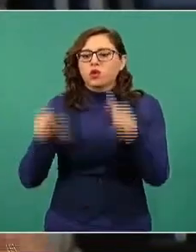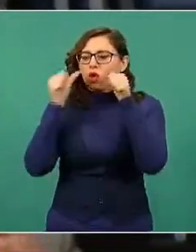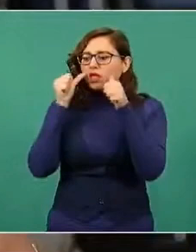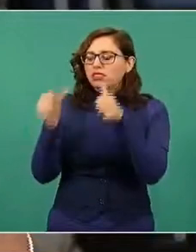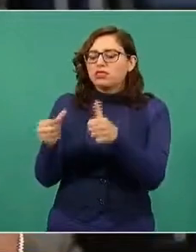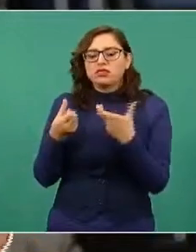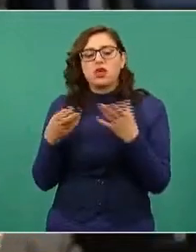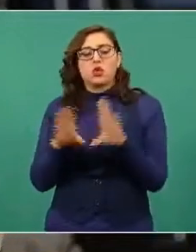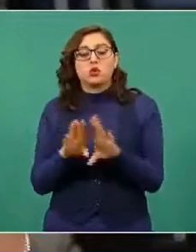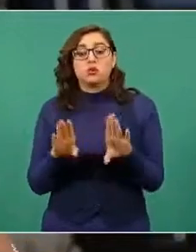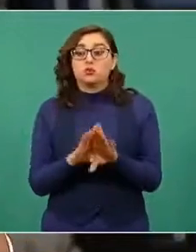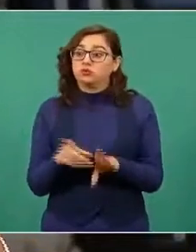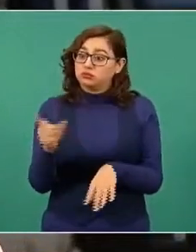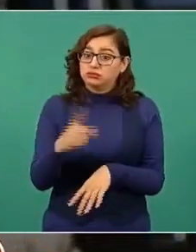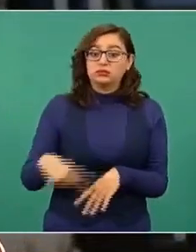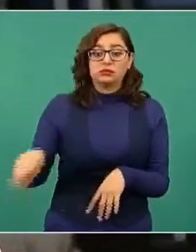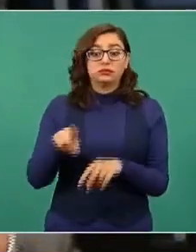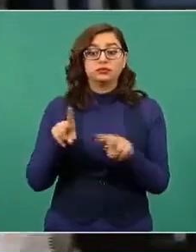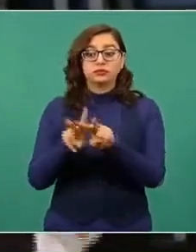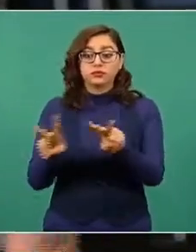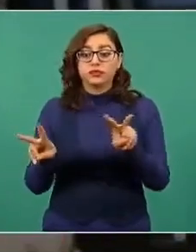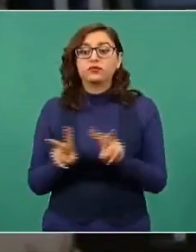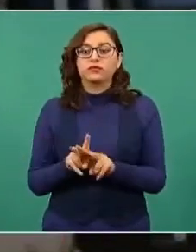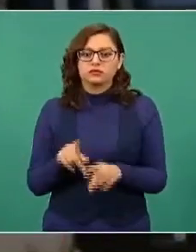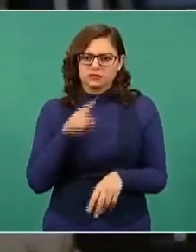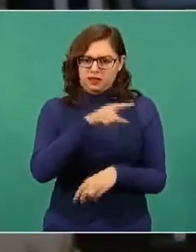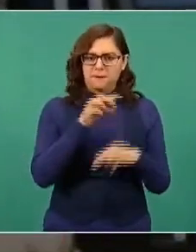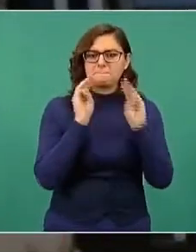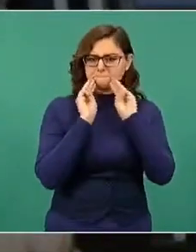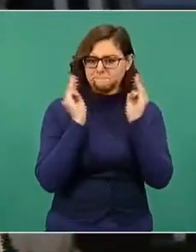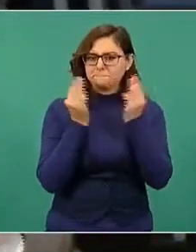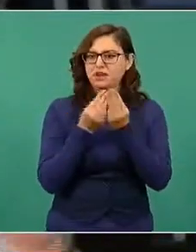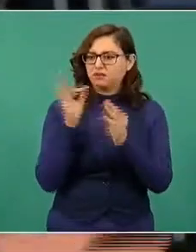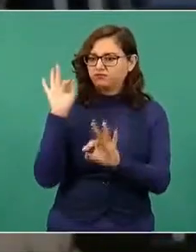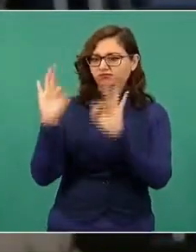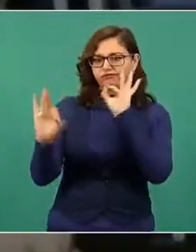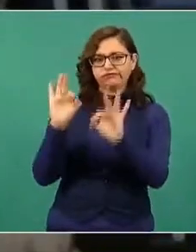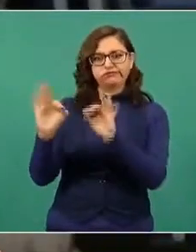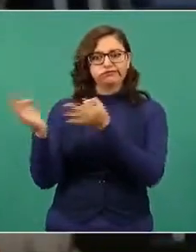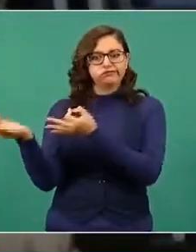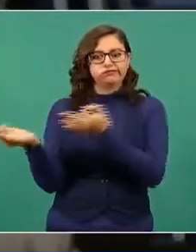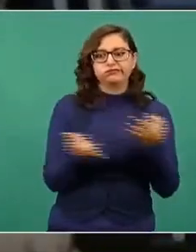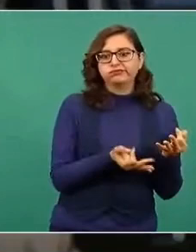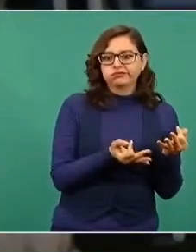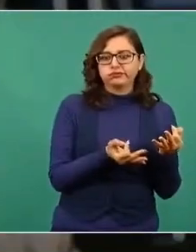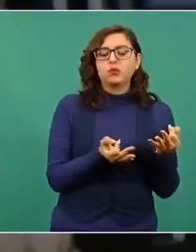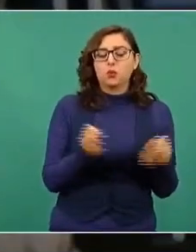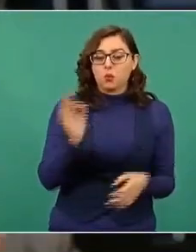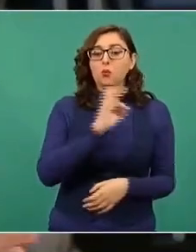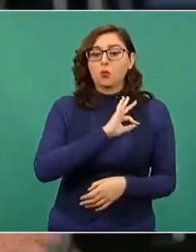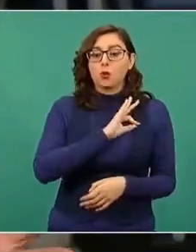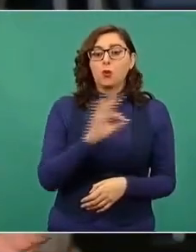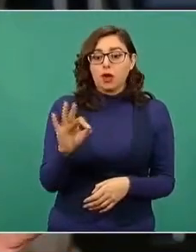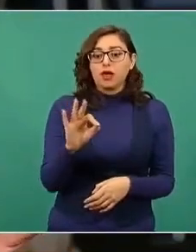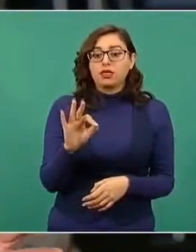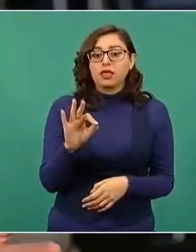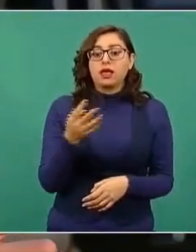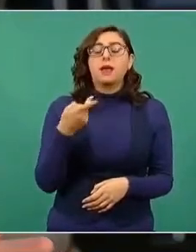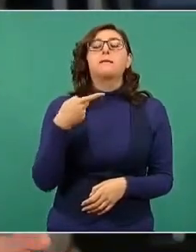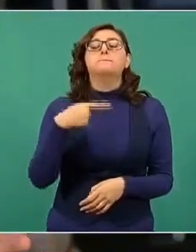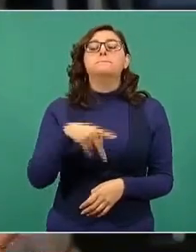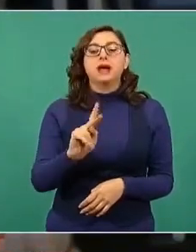vulnerables no sólo al crimen organizado, en todas sus modalidades, sino también